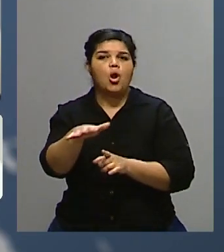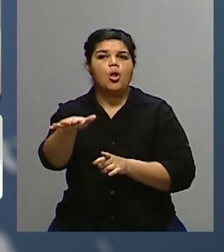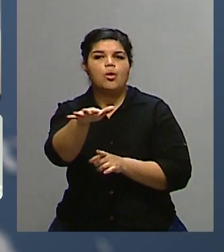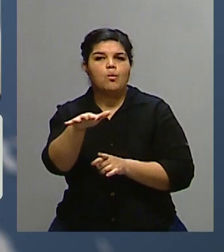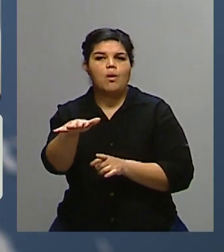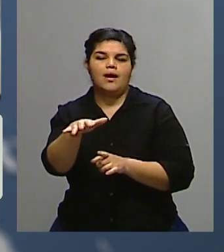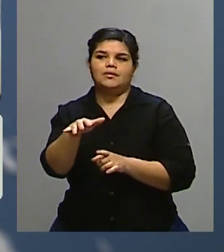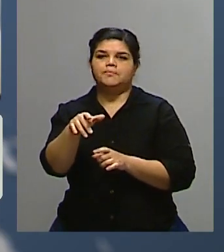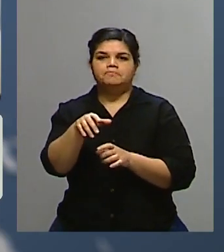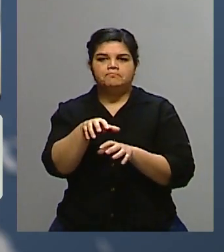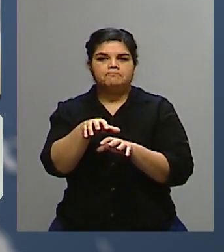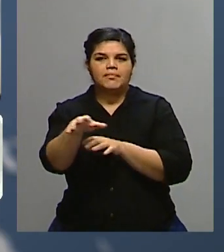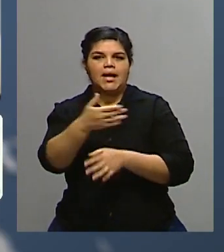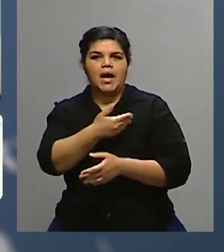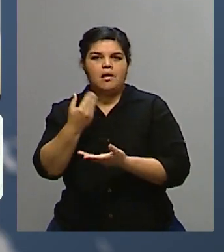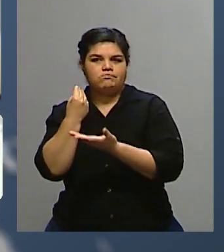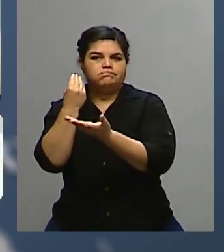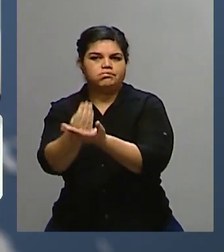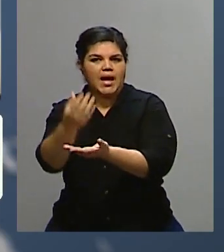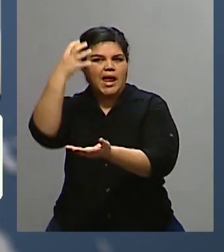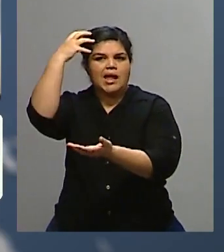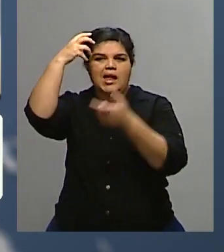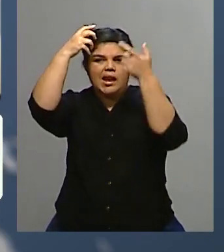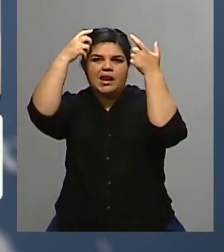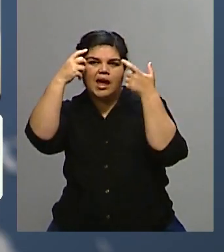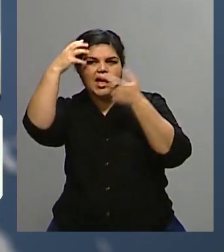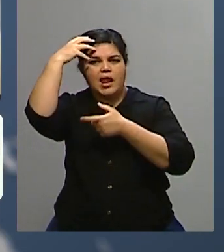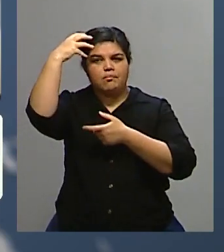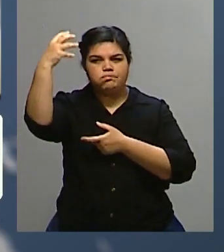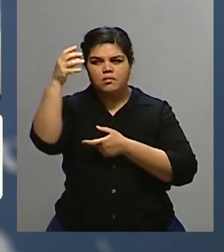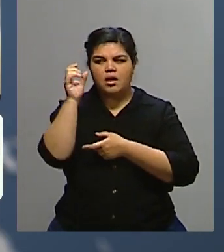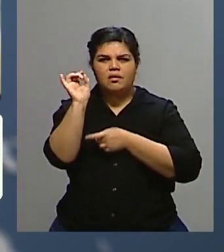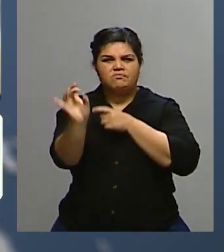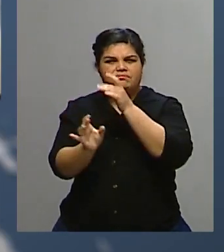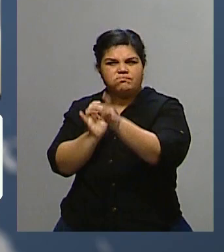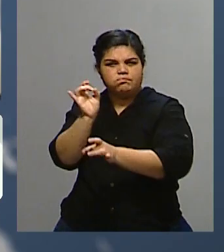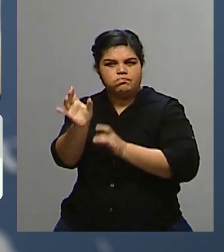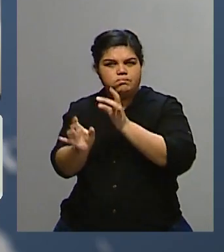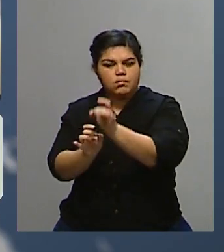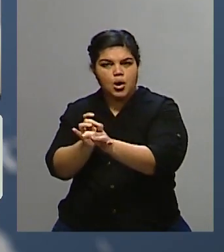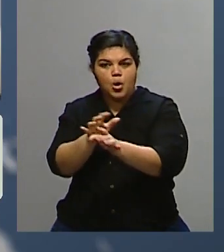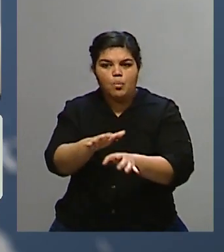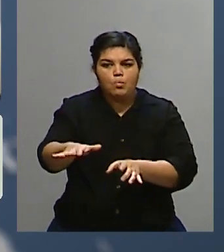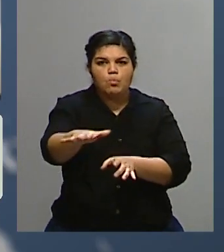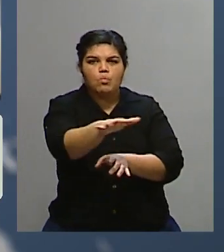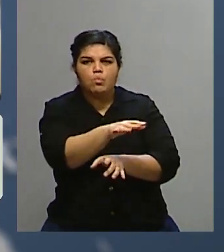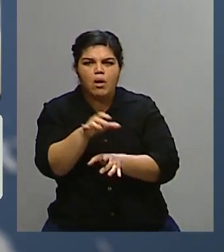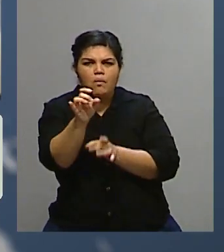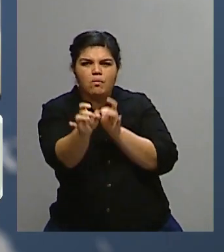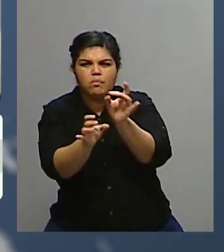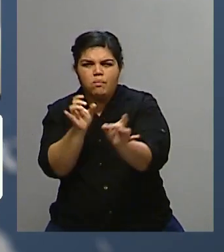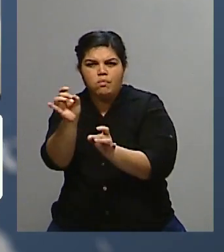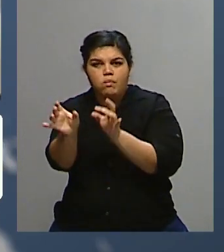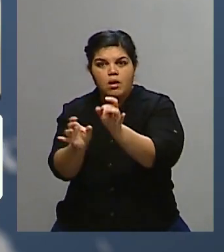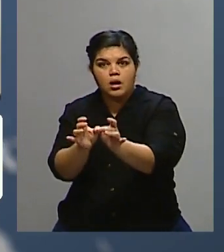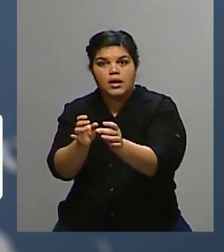mucho... a Lady Di la querían mucho, era la princesa del pueblo. Pero yo,